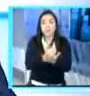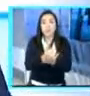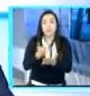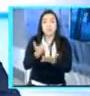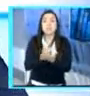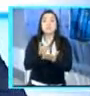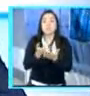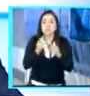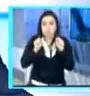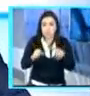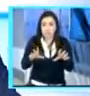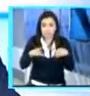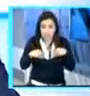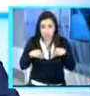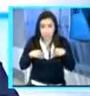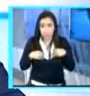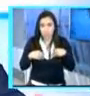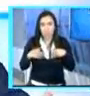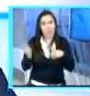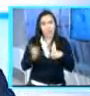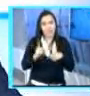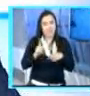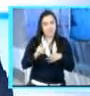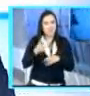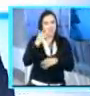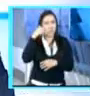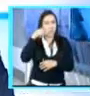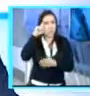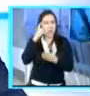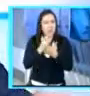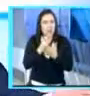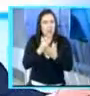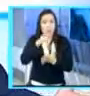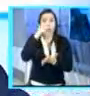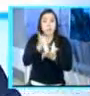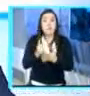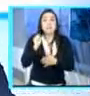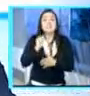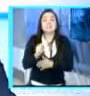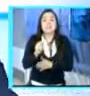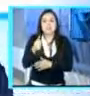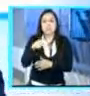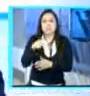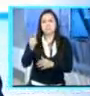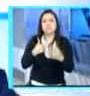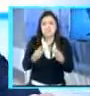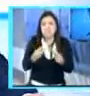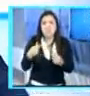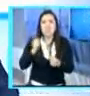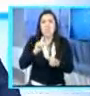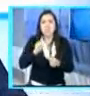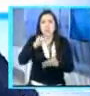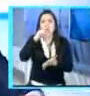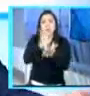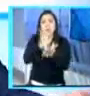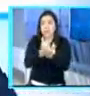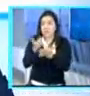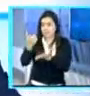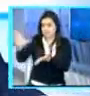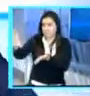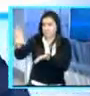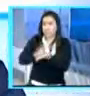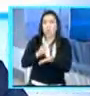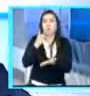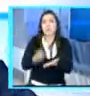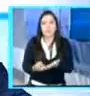dudo, se va a ser financiado en un 18% con deuda pública, que no es recomendable. Ya 17 centavos de